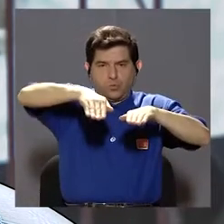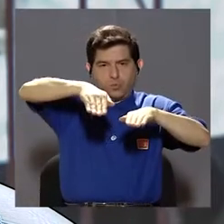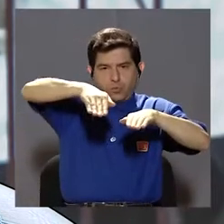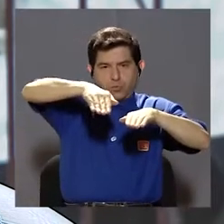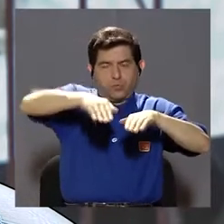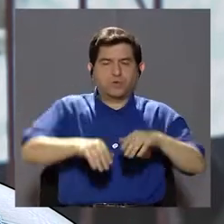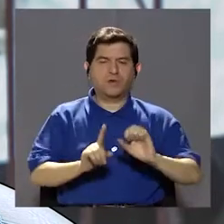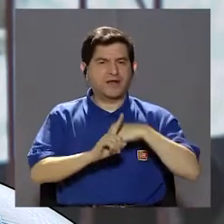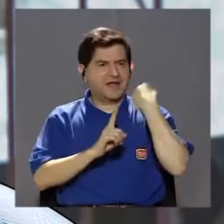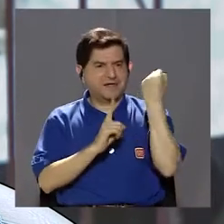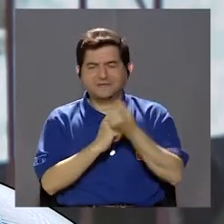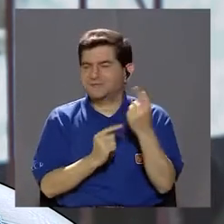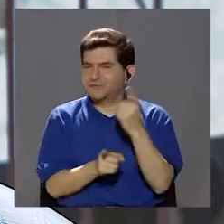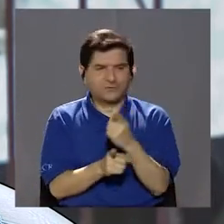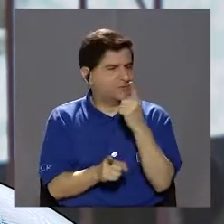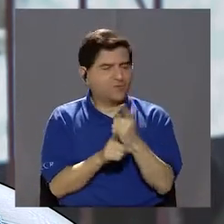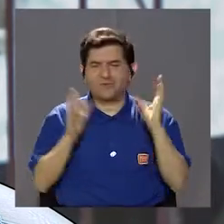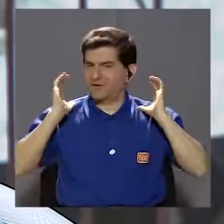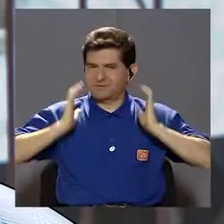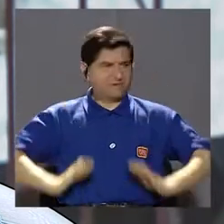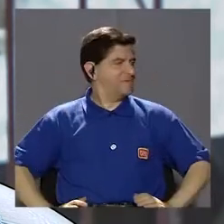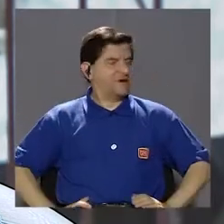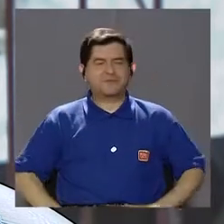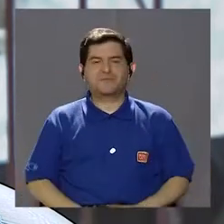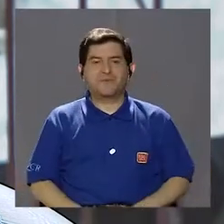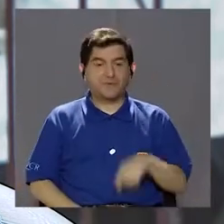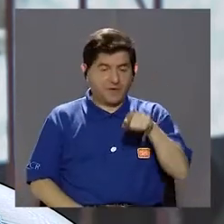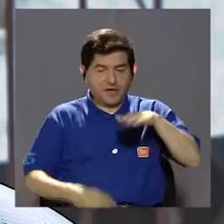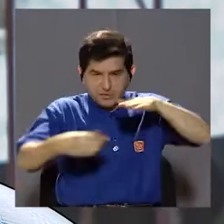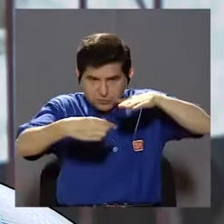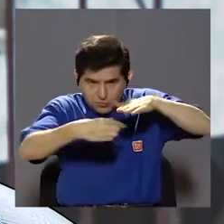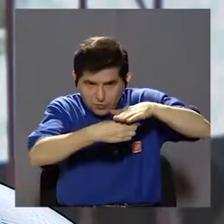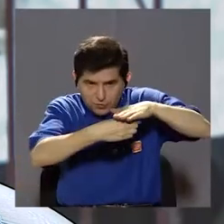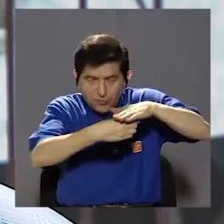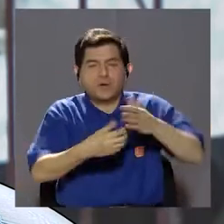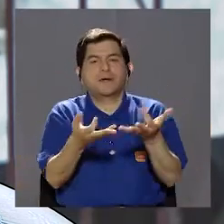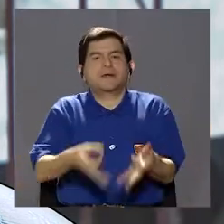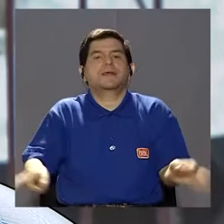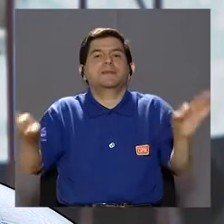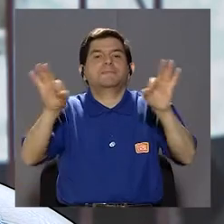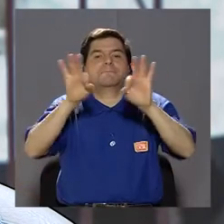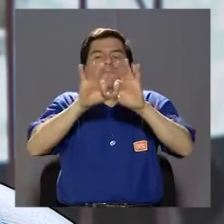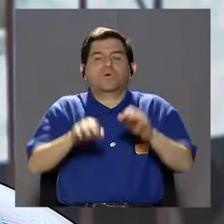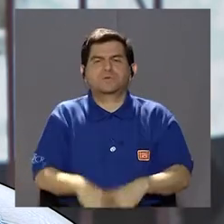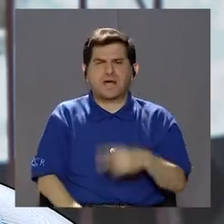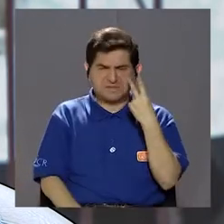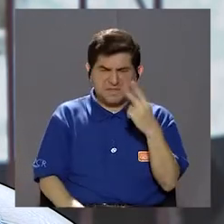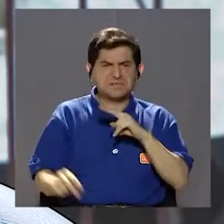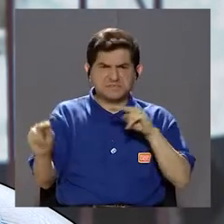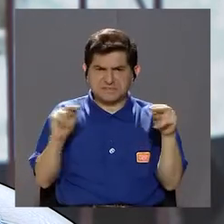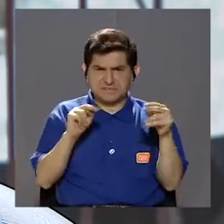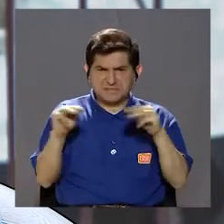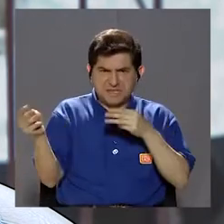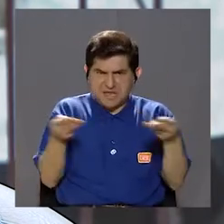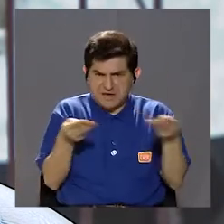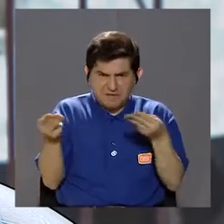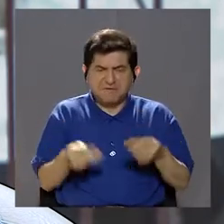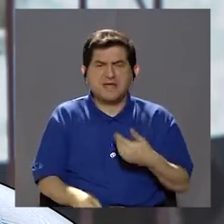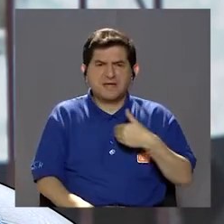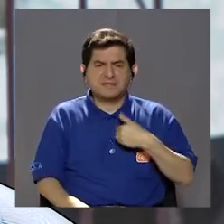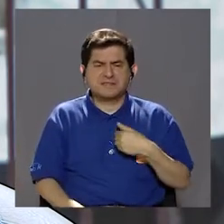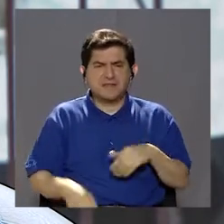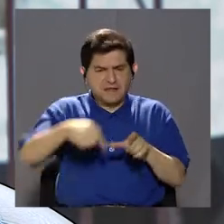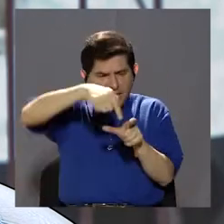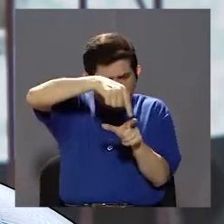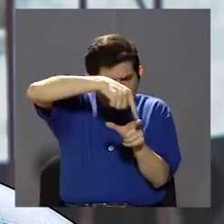cuerpo en una posición inadecuada. Que la talonera, si es importante, se ve mucho en el mercado que tienen